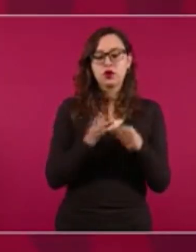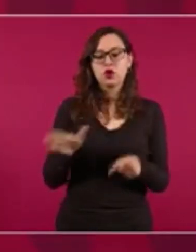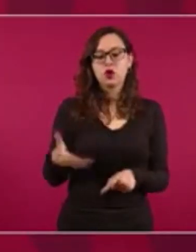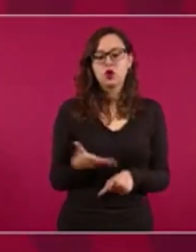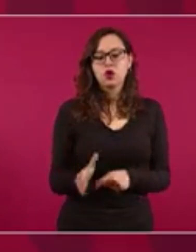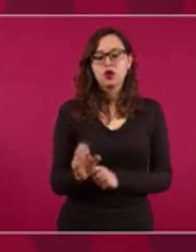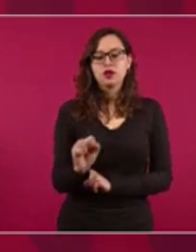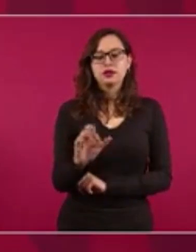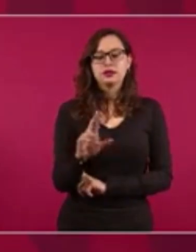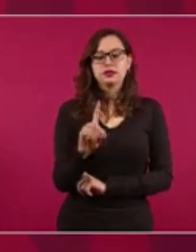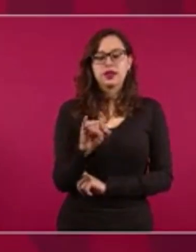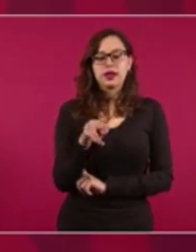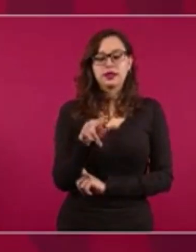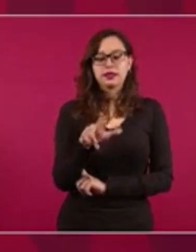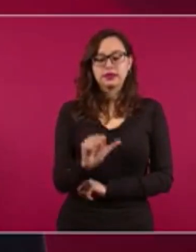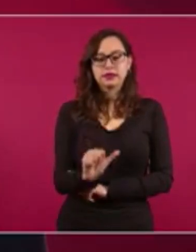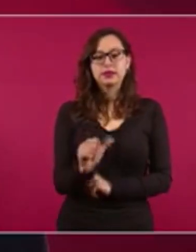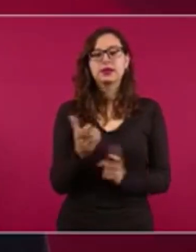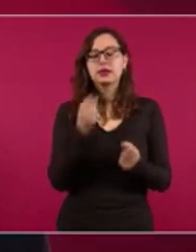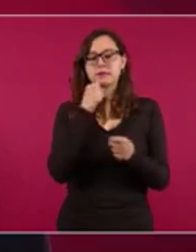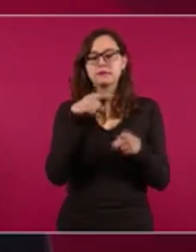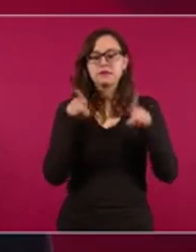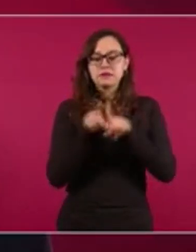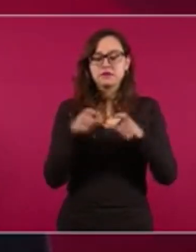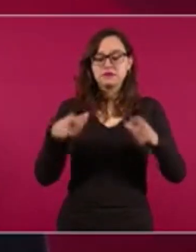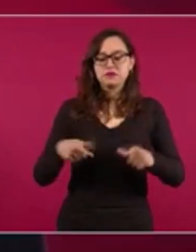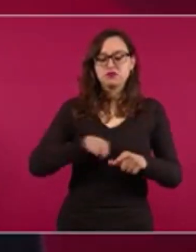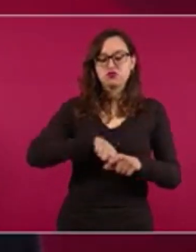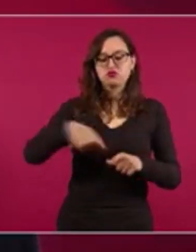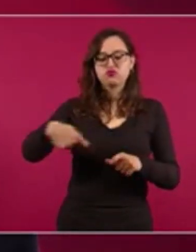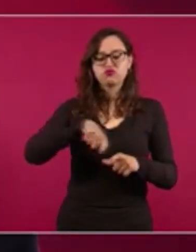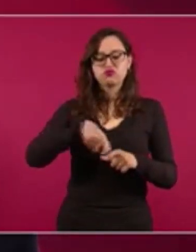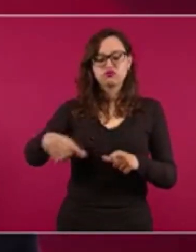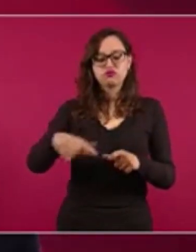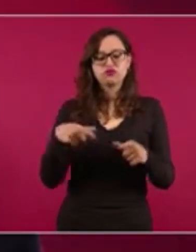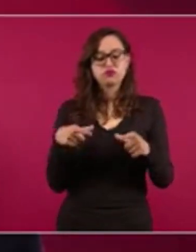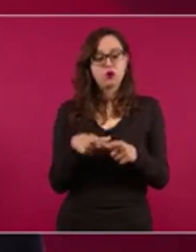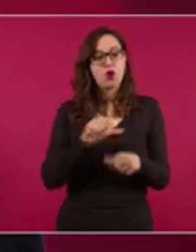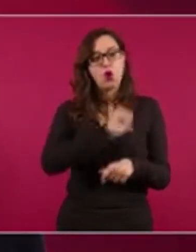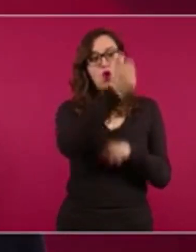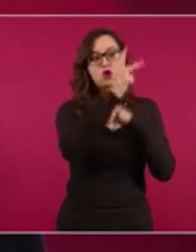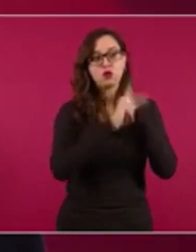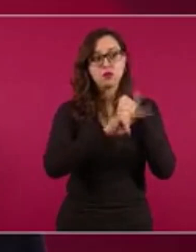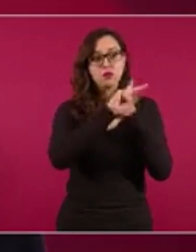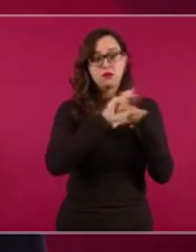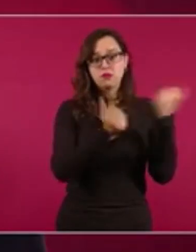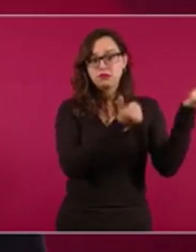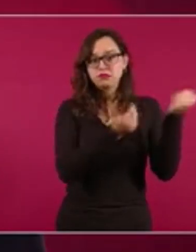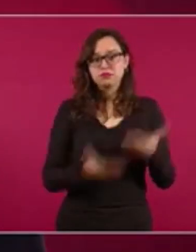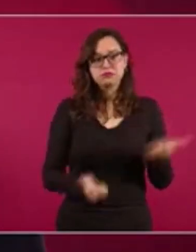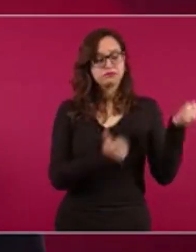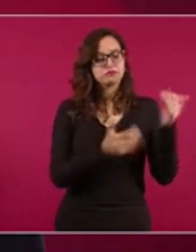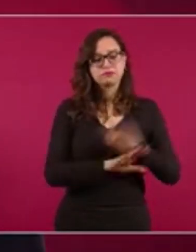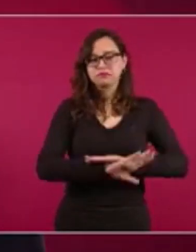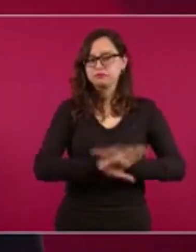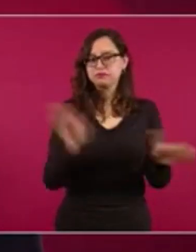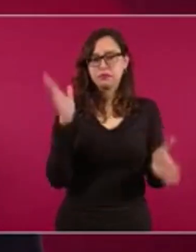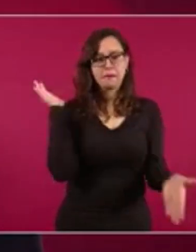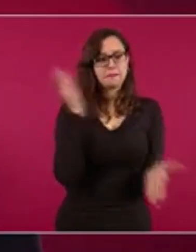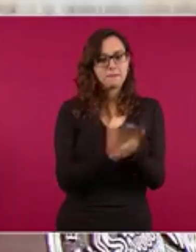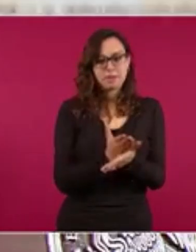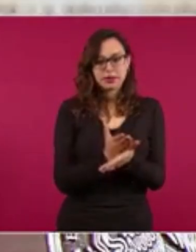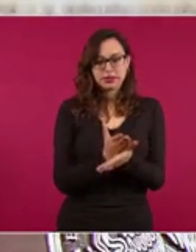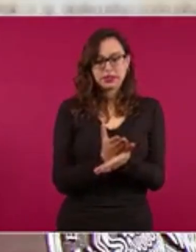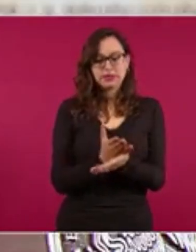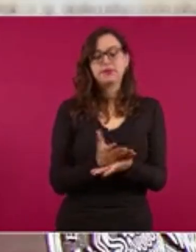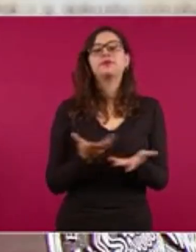y chatarra de aluminio y acero utilizado en los envases de alimentos. Se examinará conjuntamente la